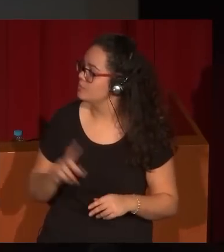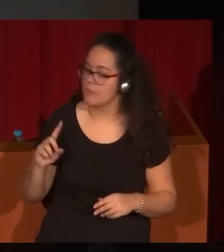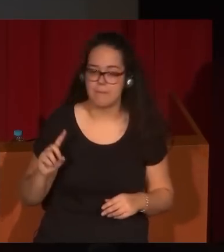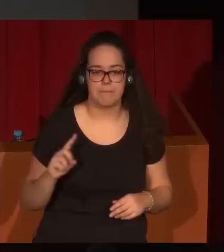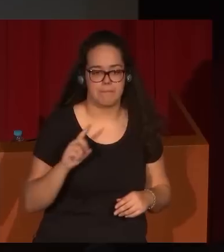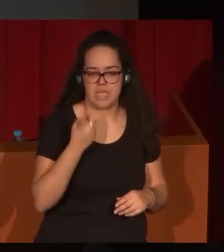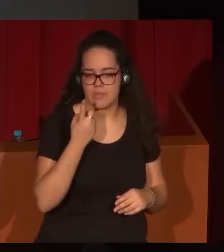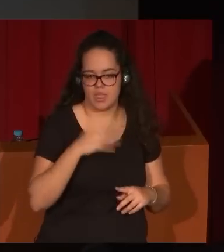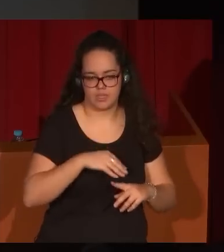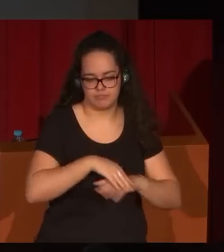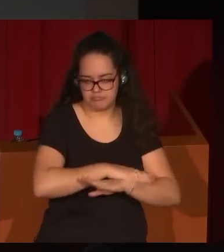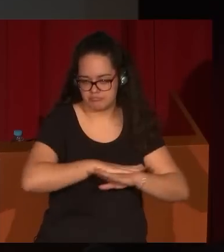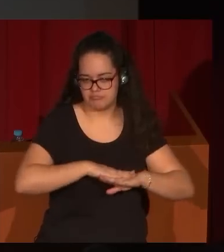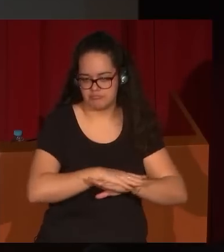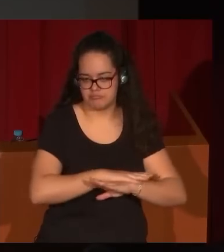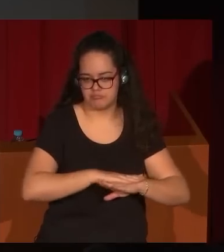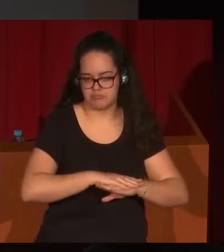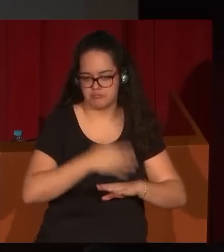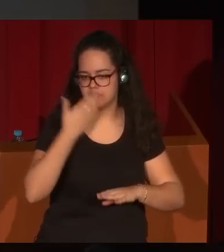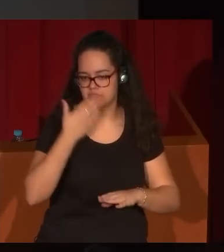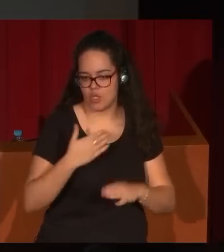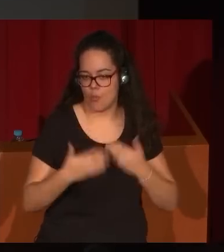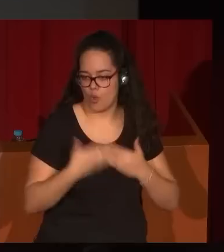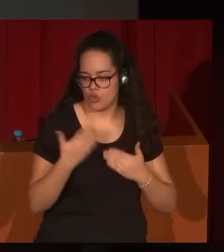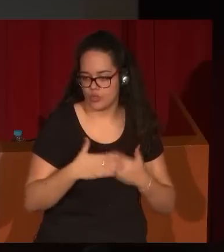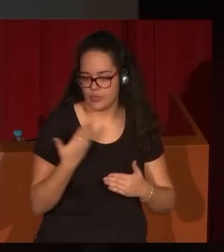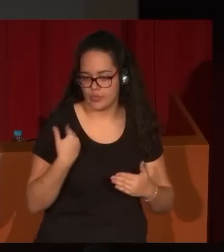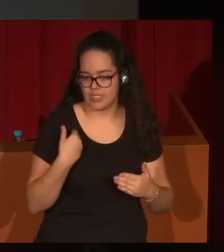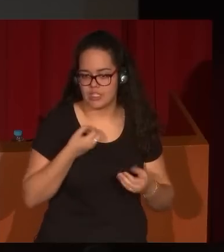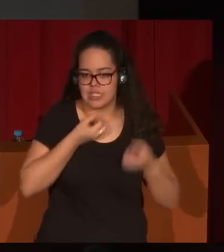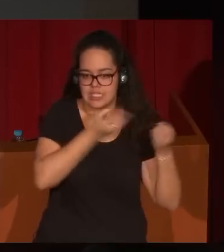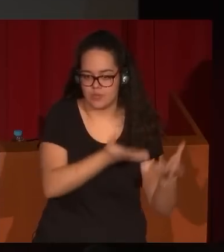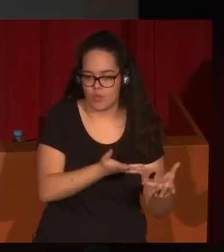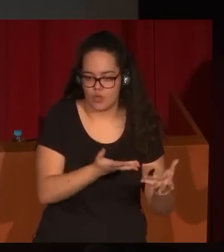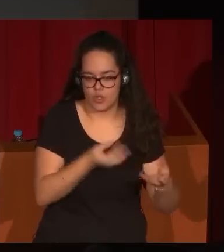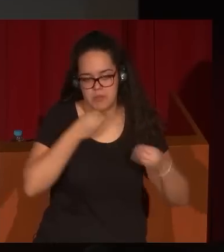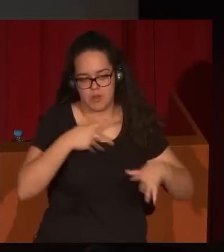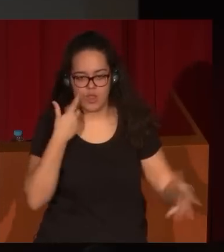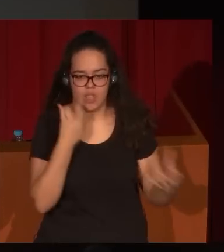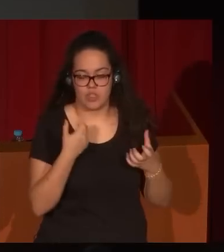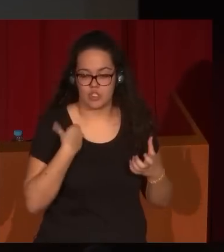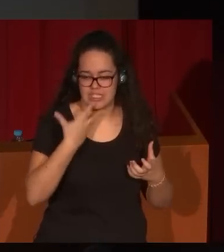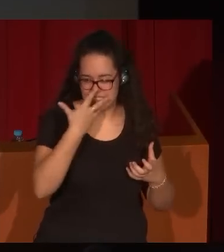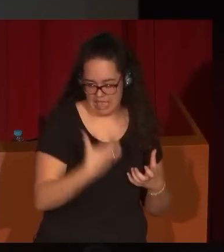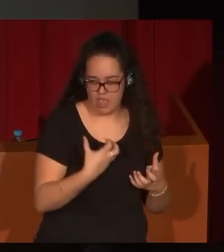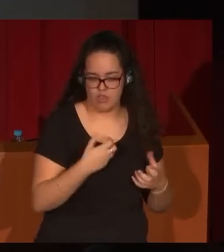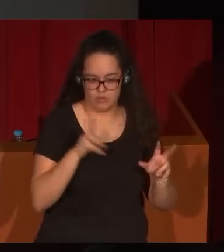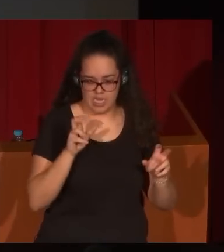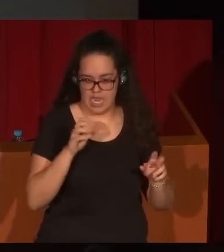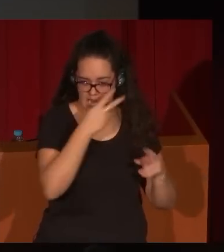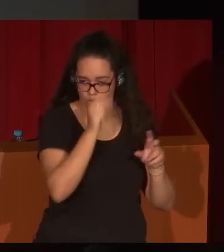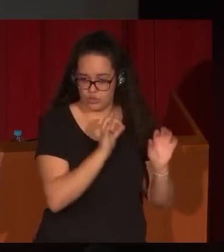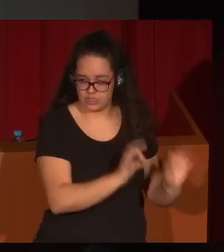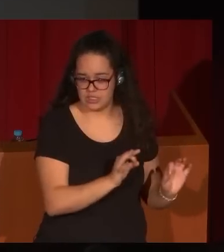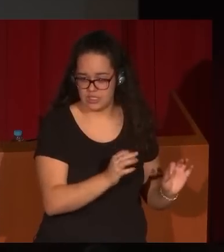contundente y más genuino por contemporáneo testimonio bibliográfico serio sobre Eugenio Lucas tiene que ver